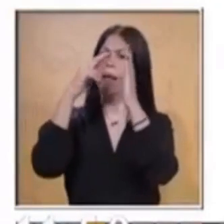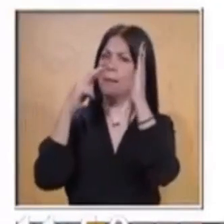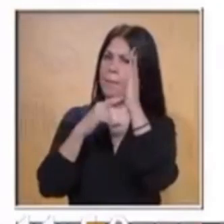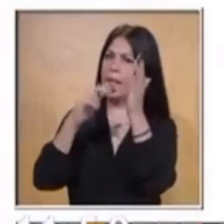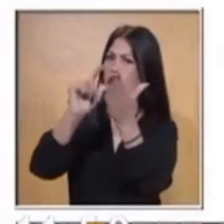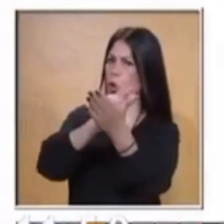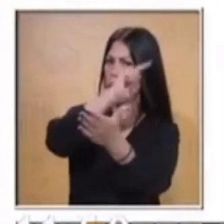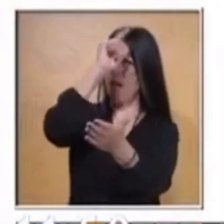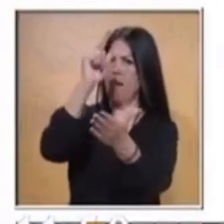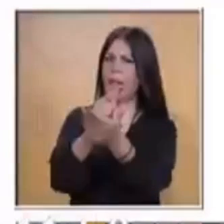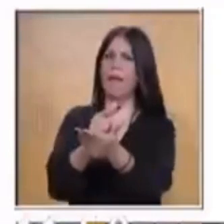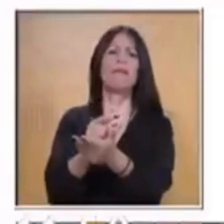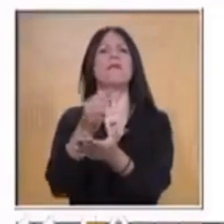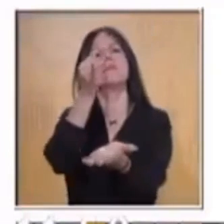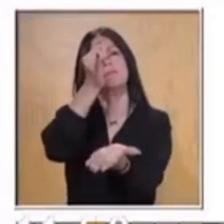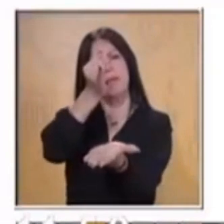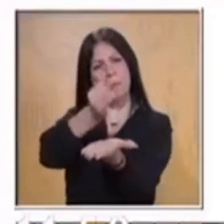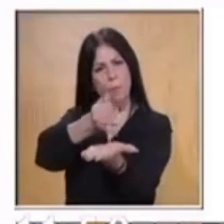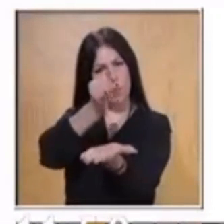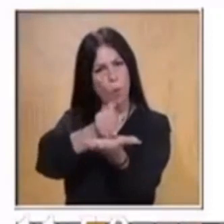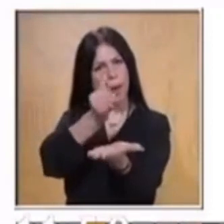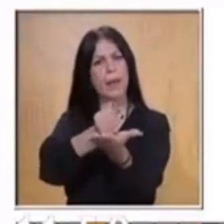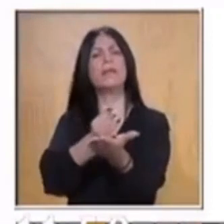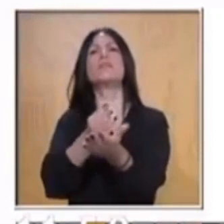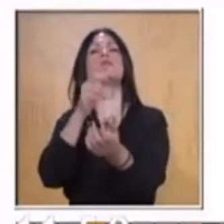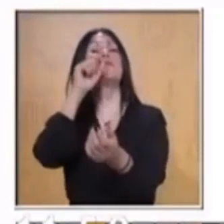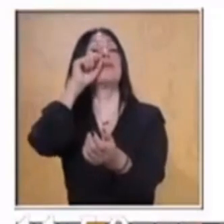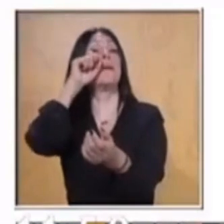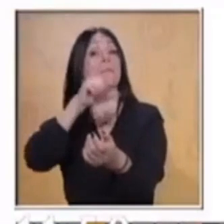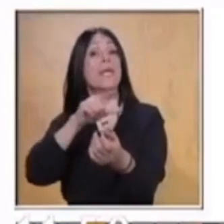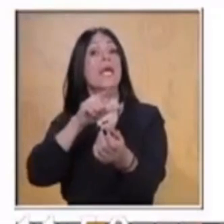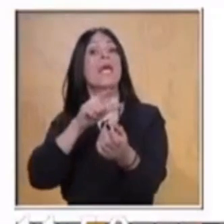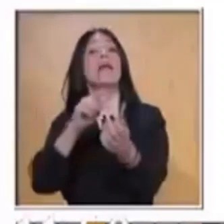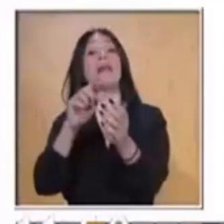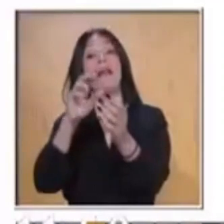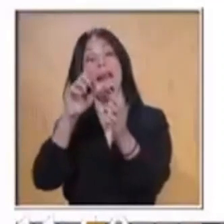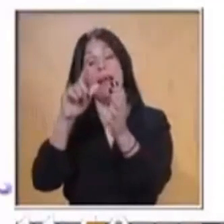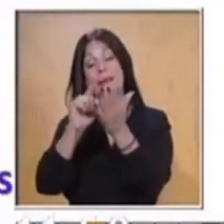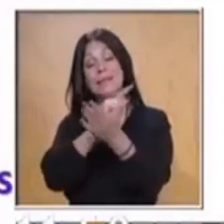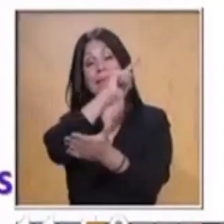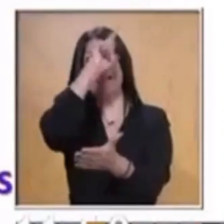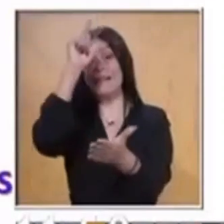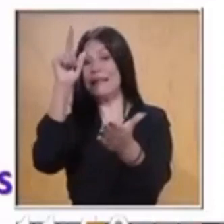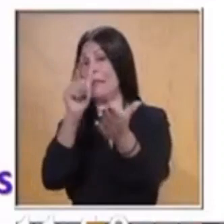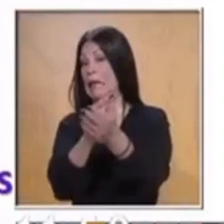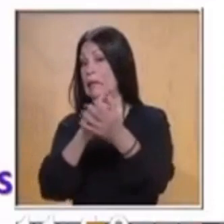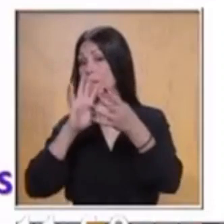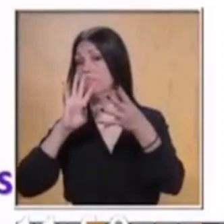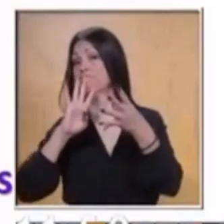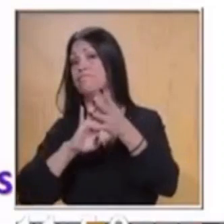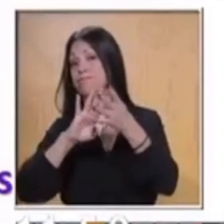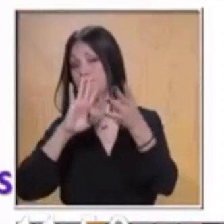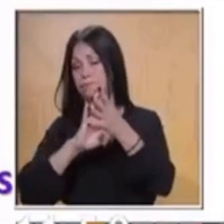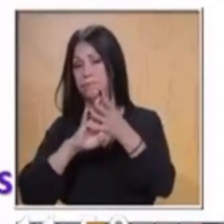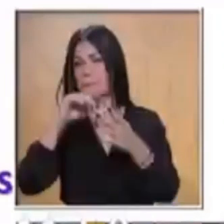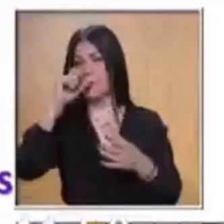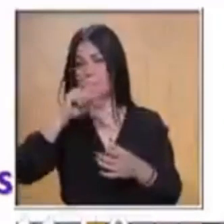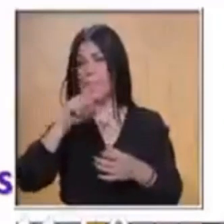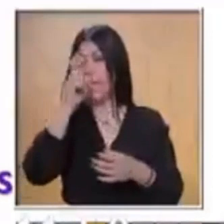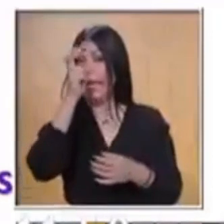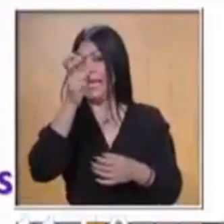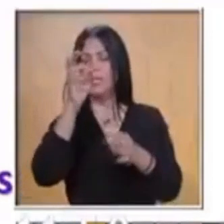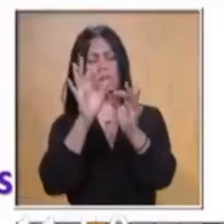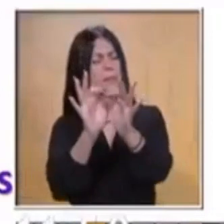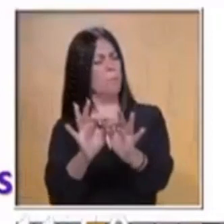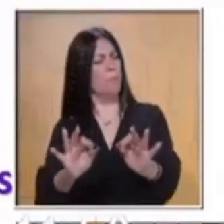mercantiles, la ley penal y la ley más importante que rige nuestro país, que es la constitución política,